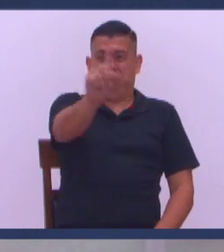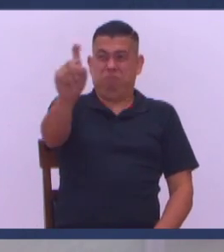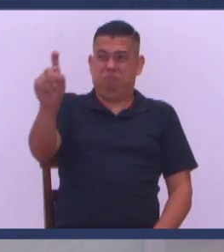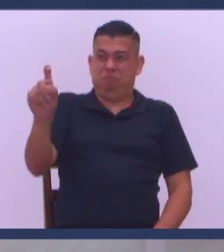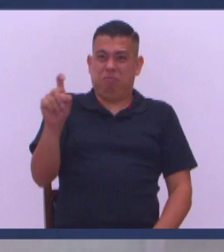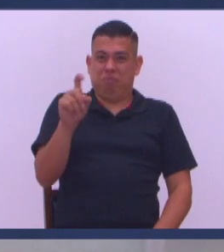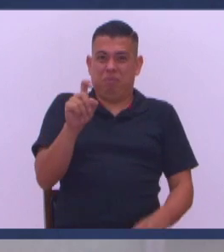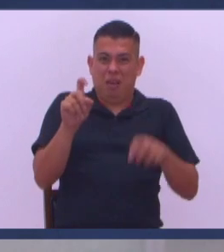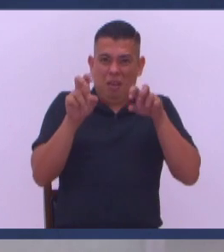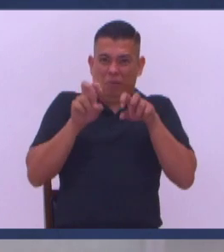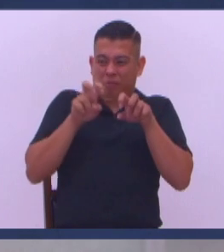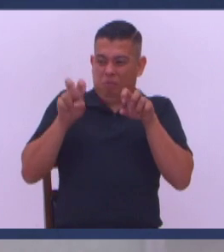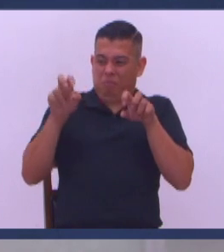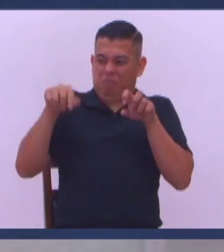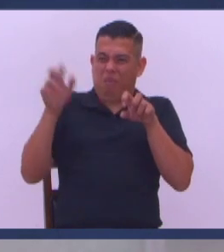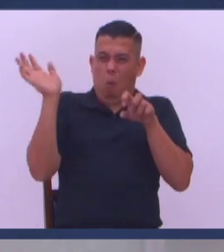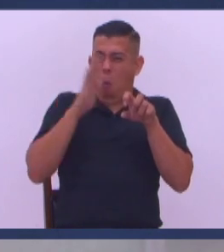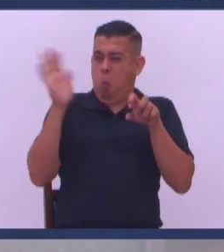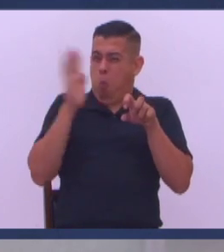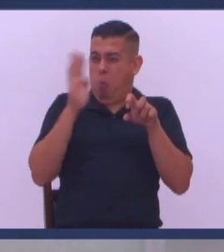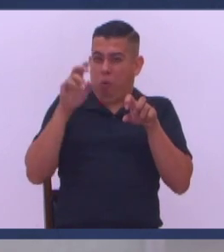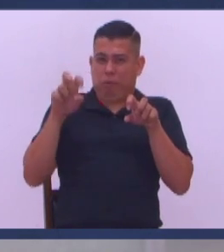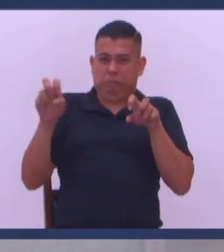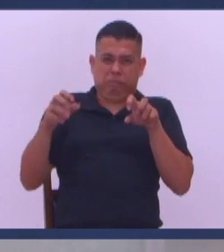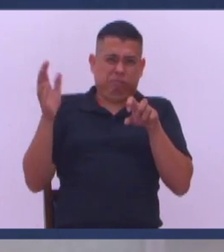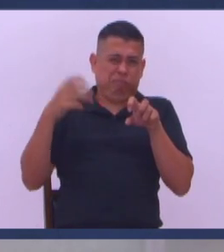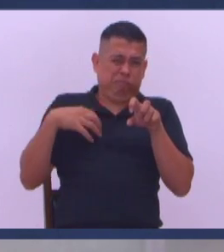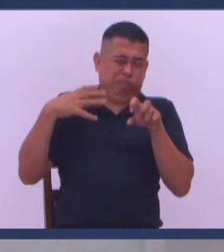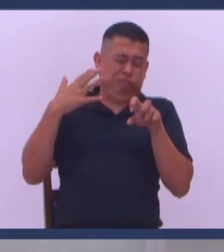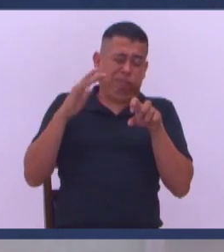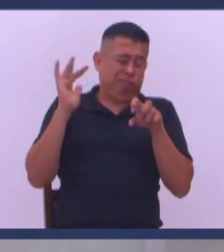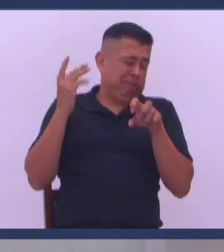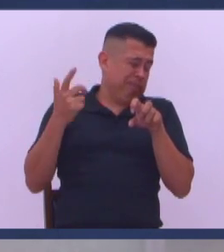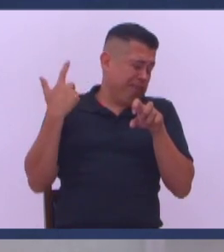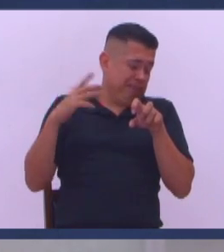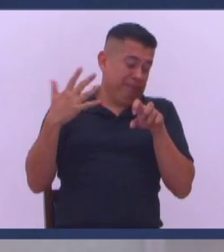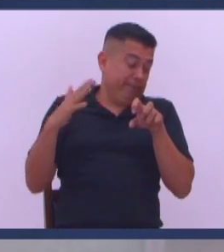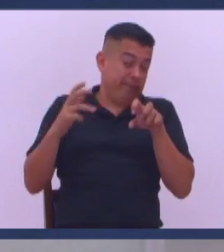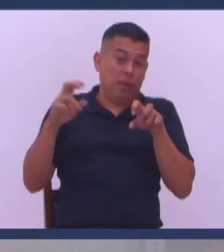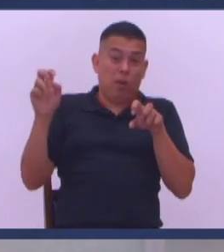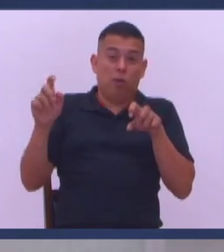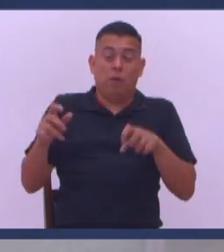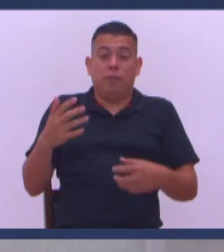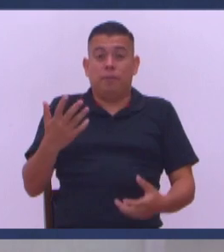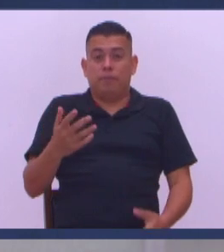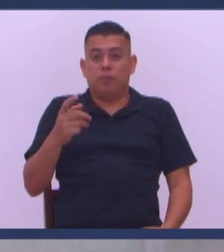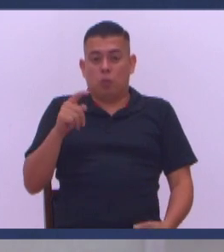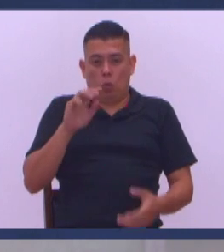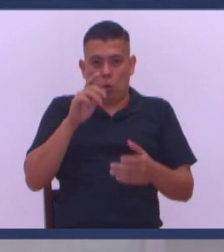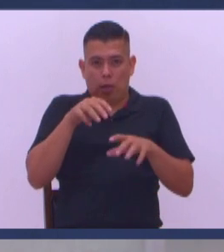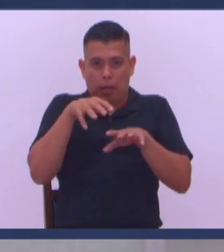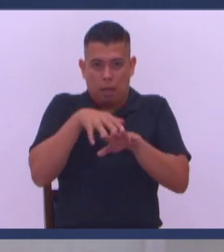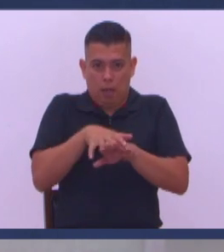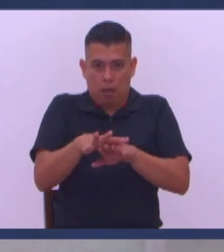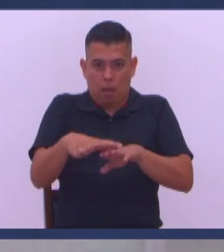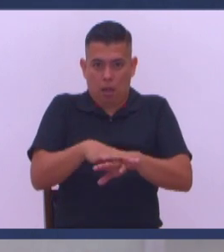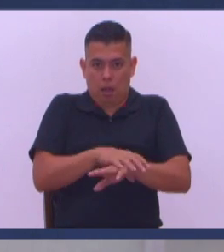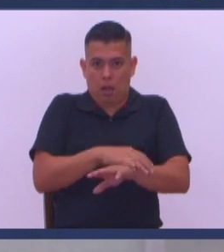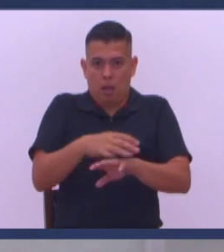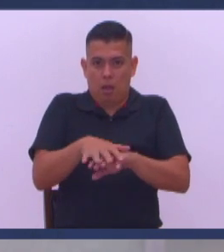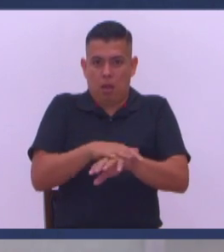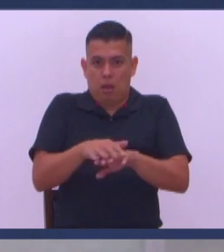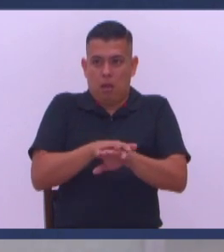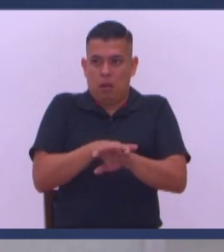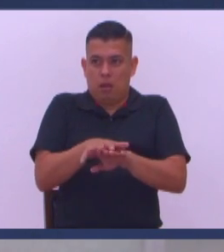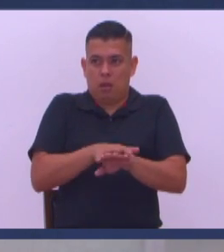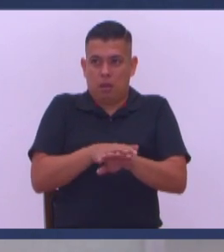Echando Aroma Imagínese Cómo no era De fuerte el hombre ¿Se acuerda Que le dije Que se lavan los pies Con los calcetines Después se